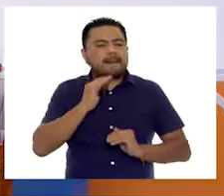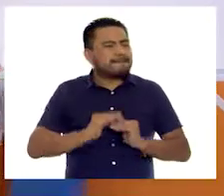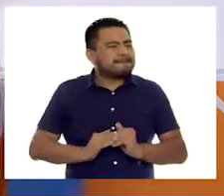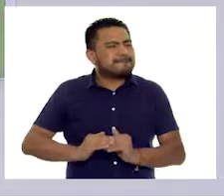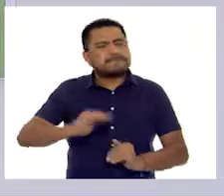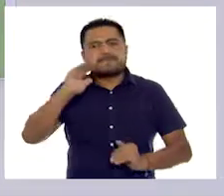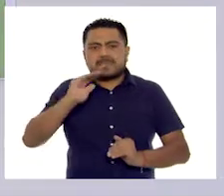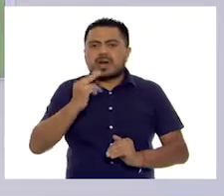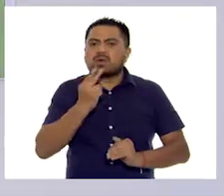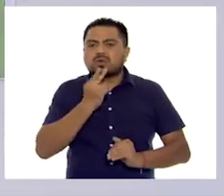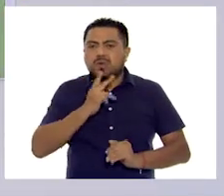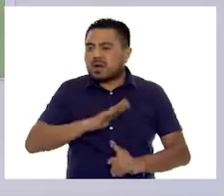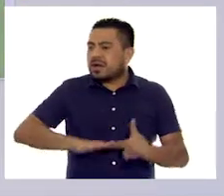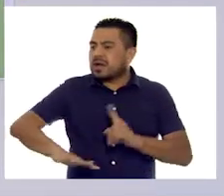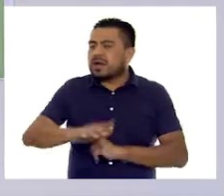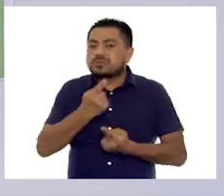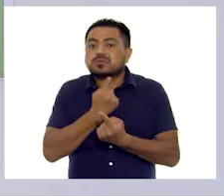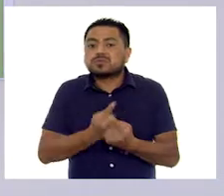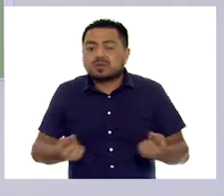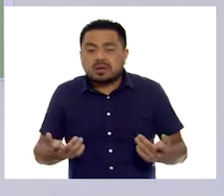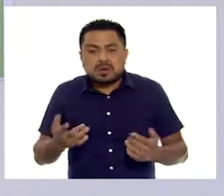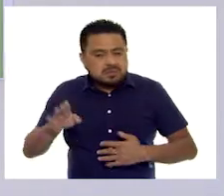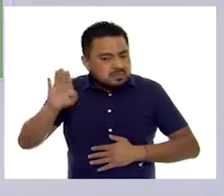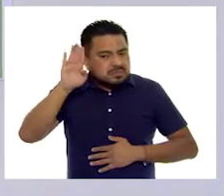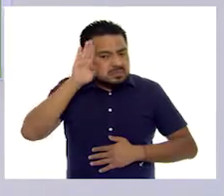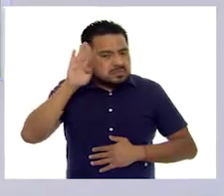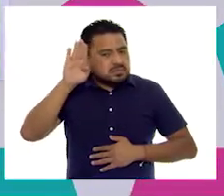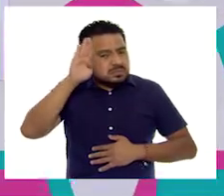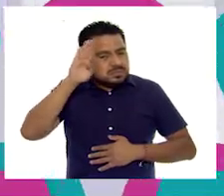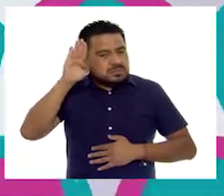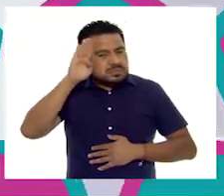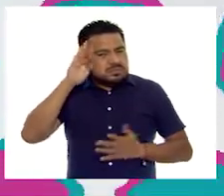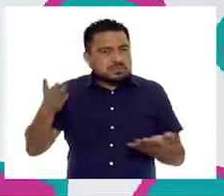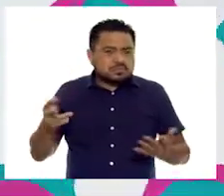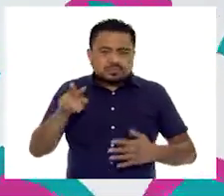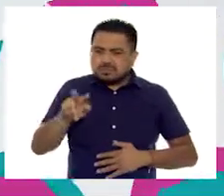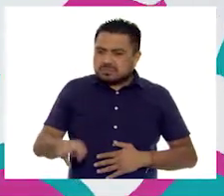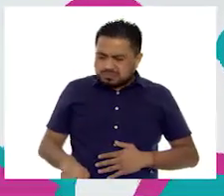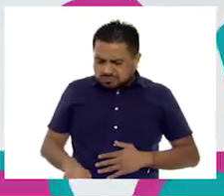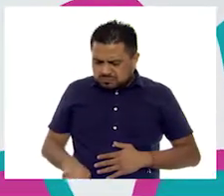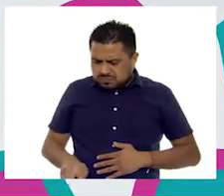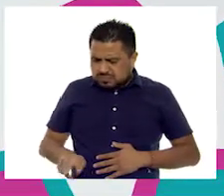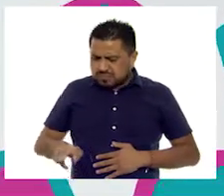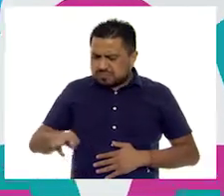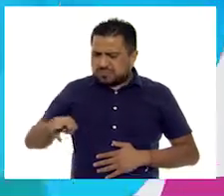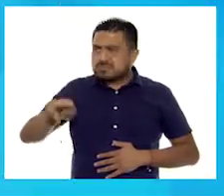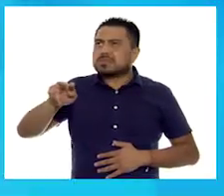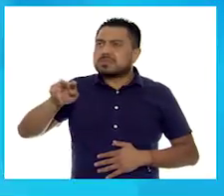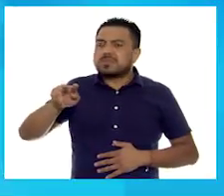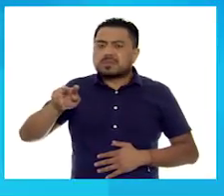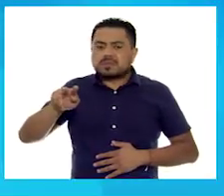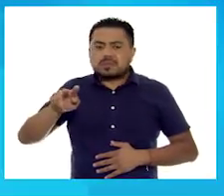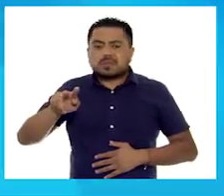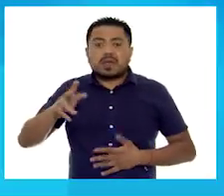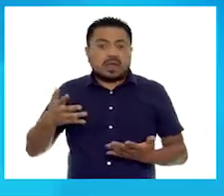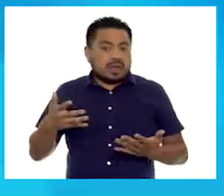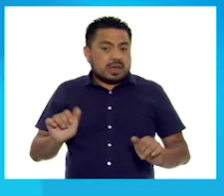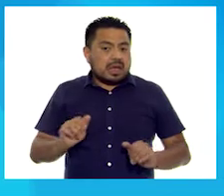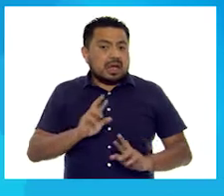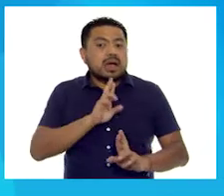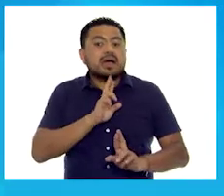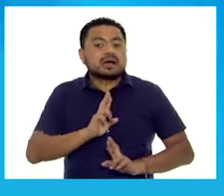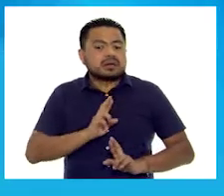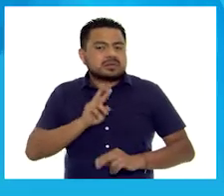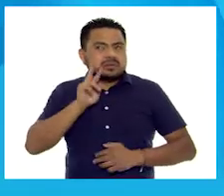que se consumían más? Piensen, observen. ¿Sí? Vayan registrando su respuesta. ¿Ya la tienen?